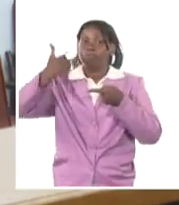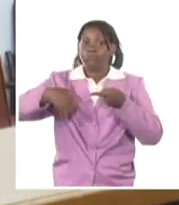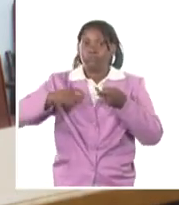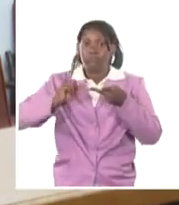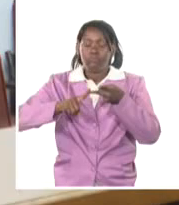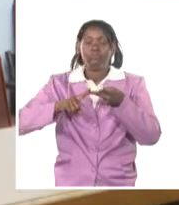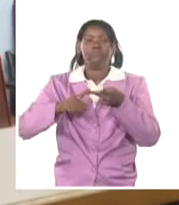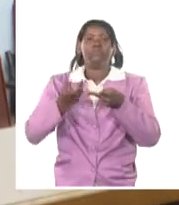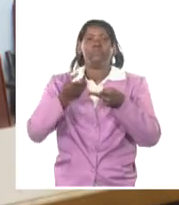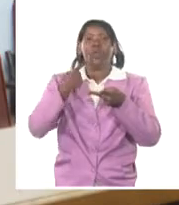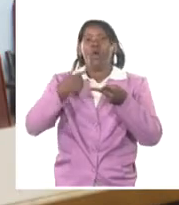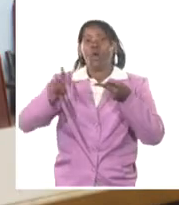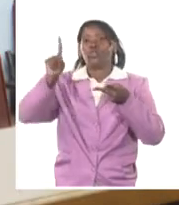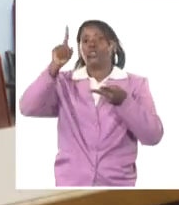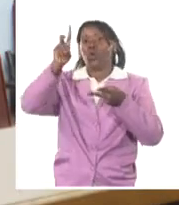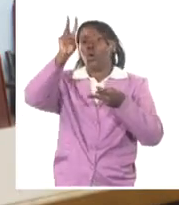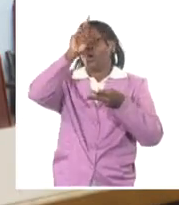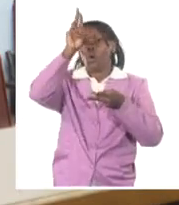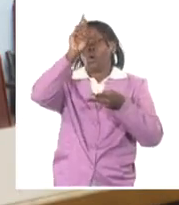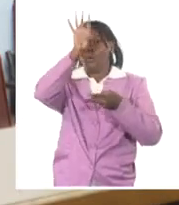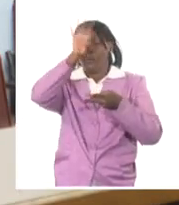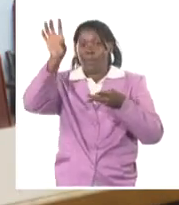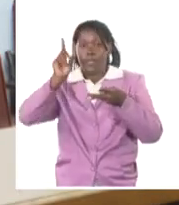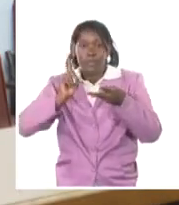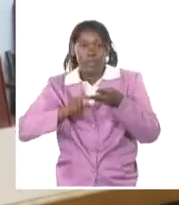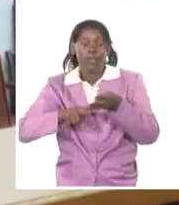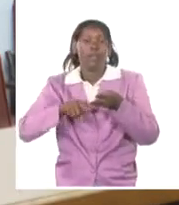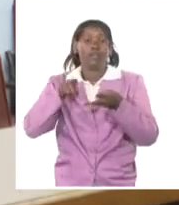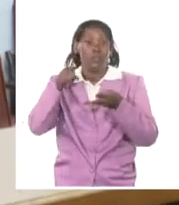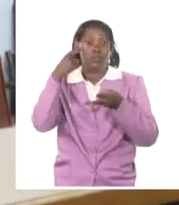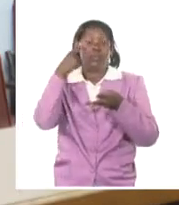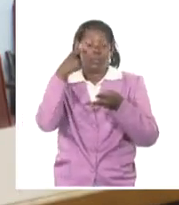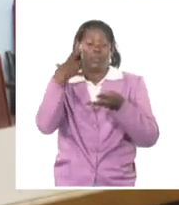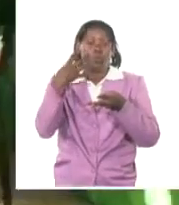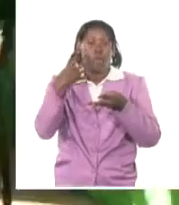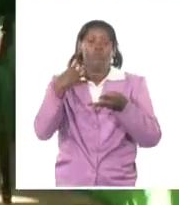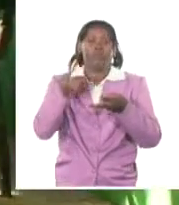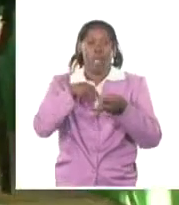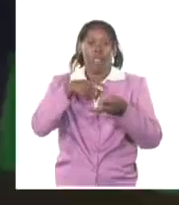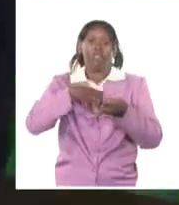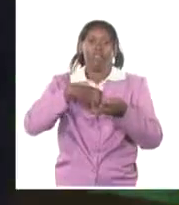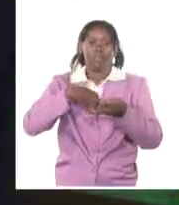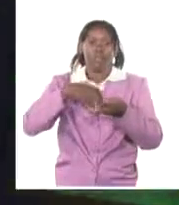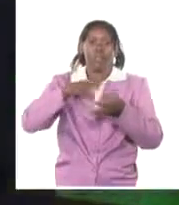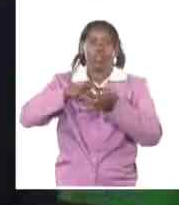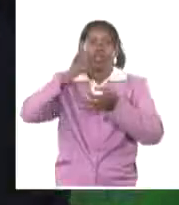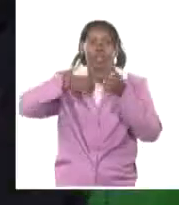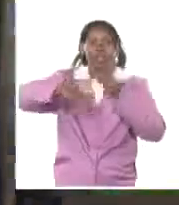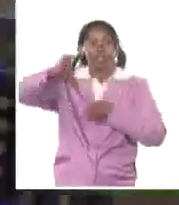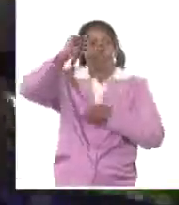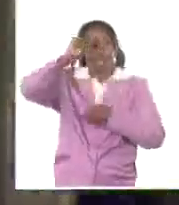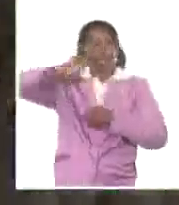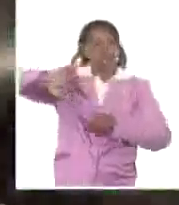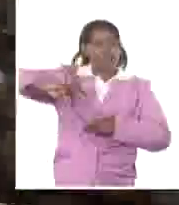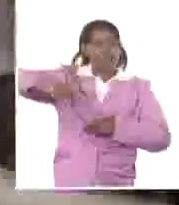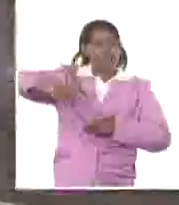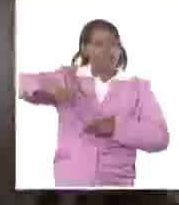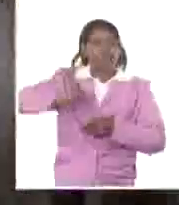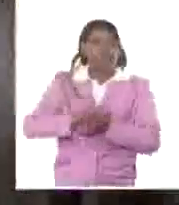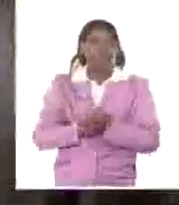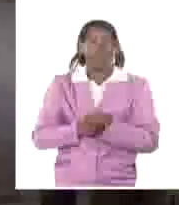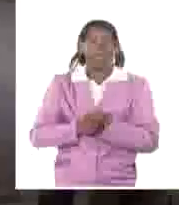hospitales, que se elabora alimento con el gas licuado. Y lo que le va quedando es el combustible a la población que